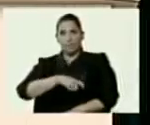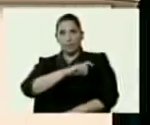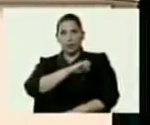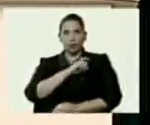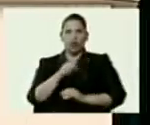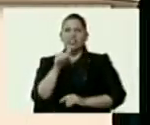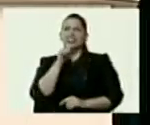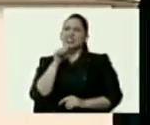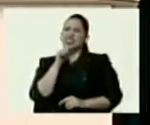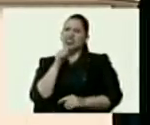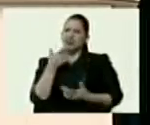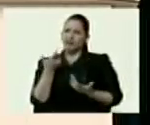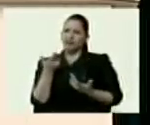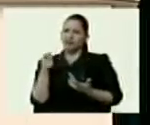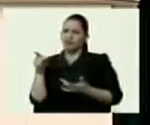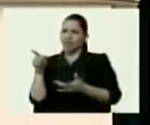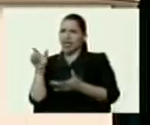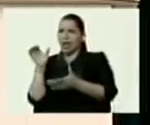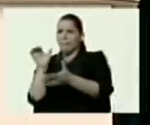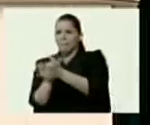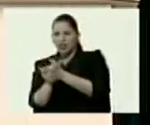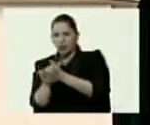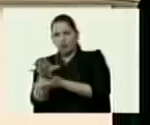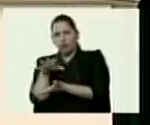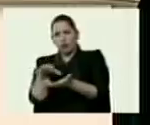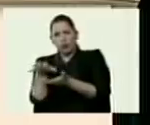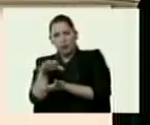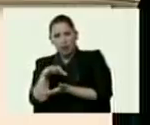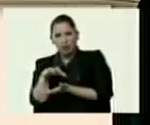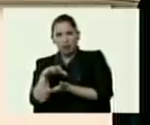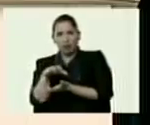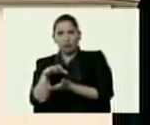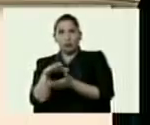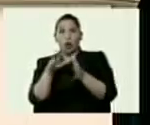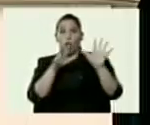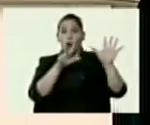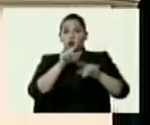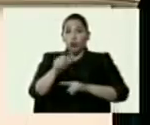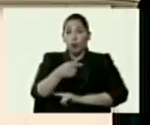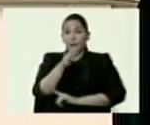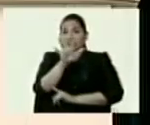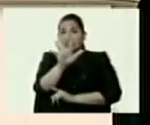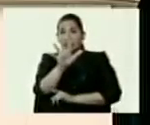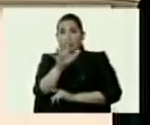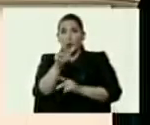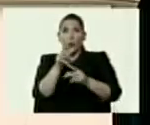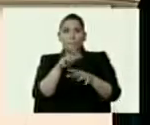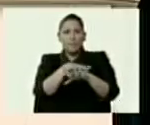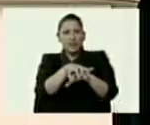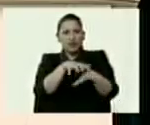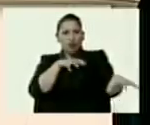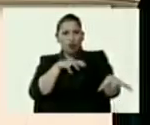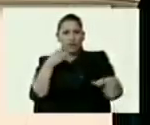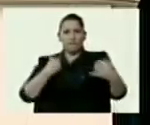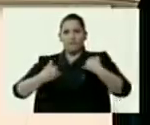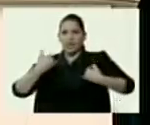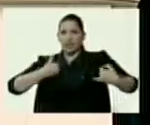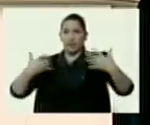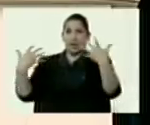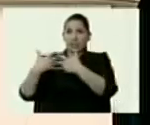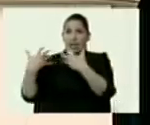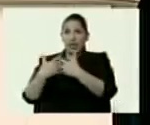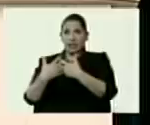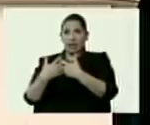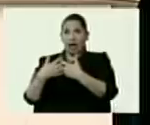¿Quién es el vecino problemático? 8,5 millones de víctimas en una guerra que es